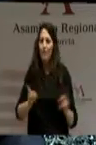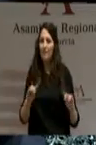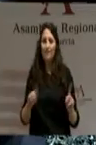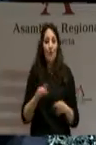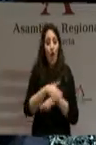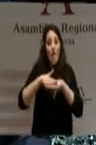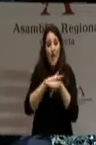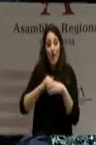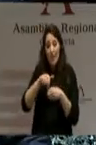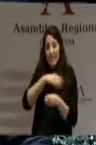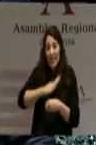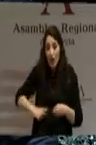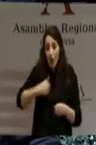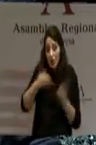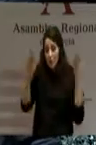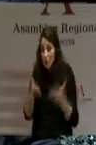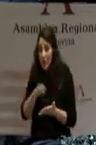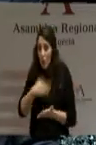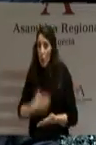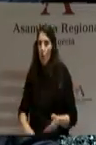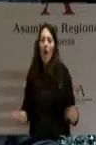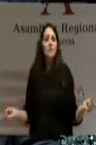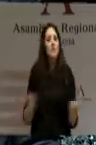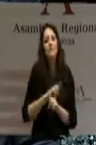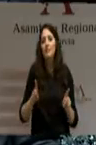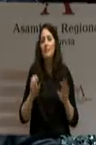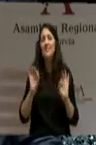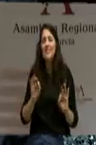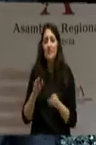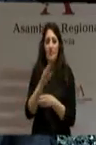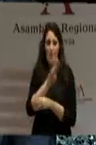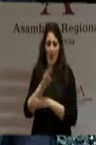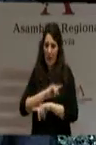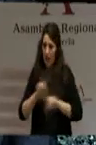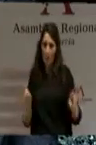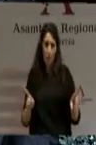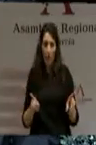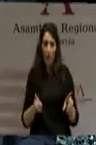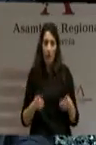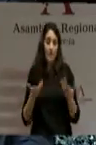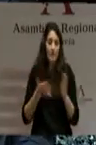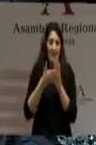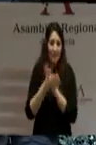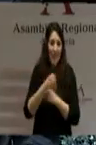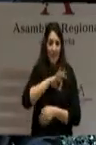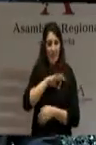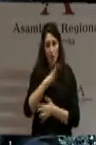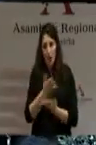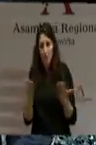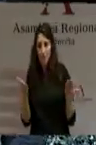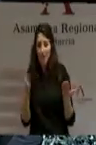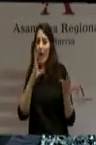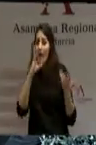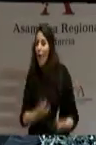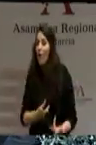no son para esta región, ni para un partido como el nuestro. Por tanto, señorías, ahora